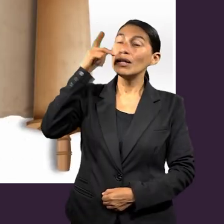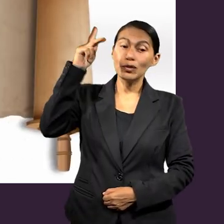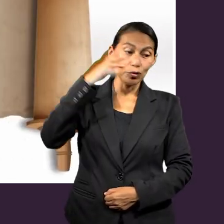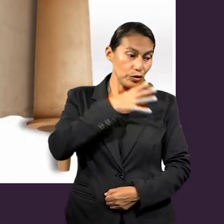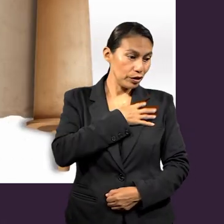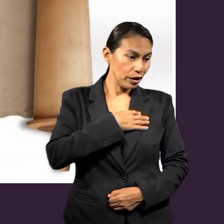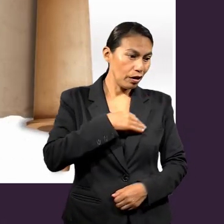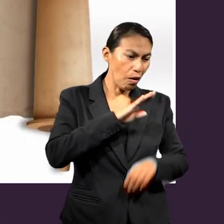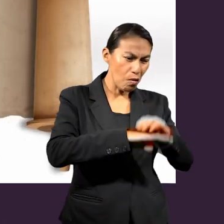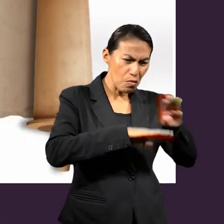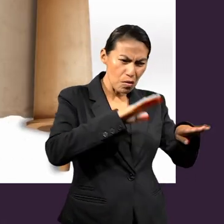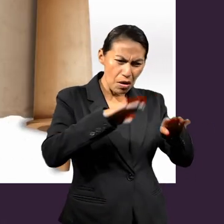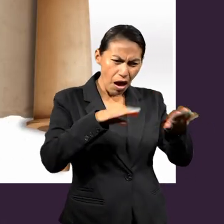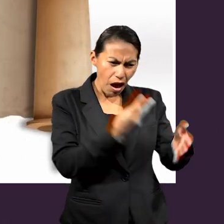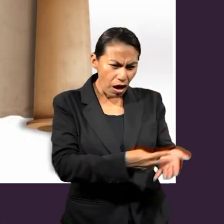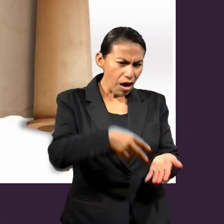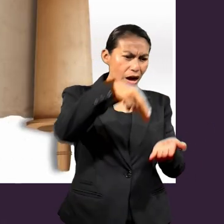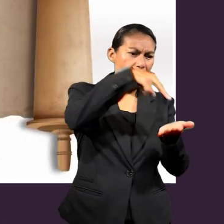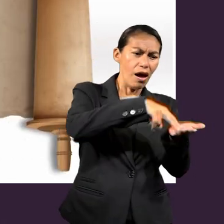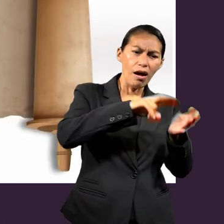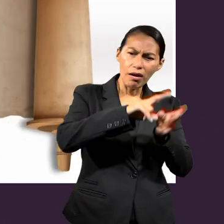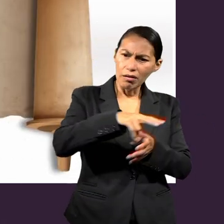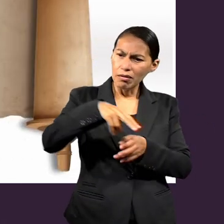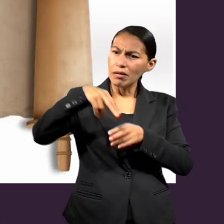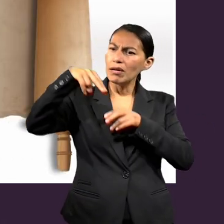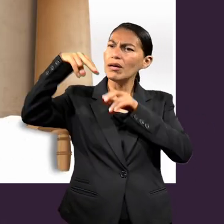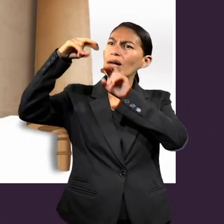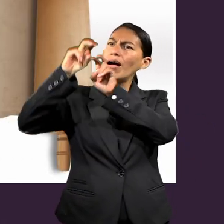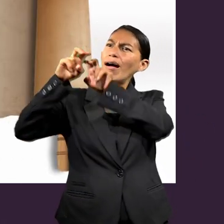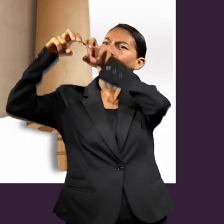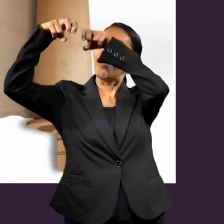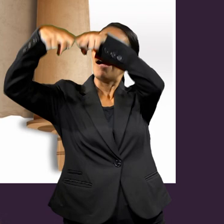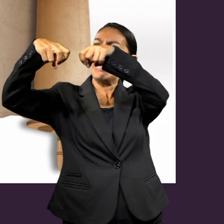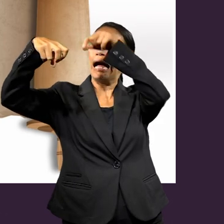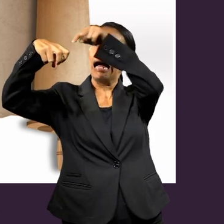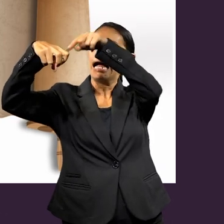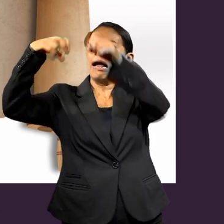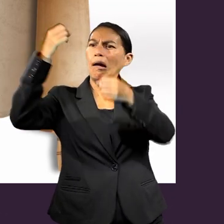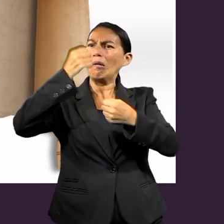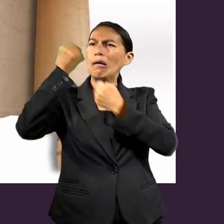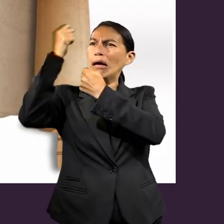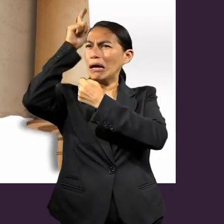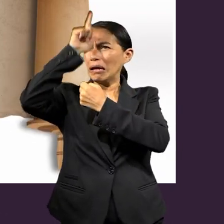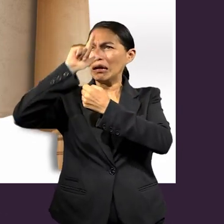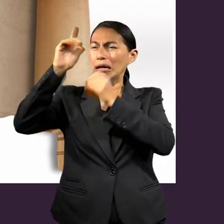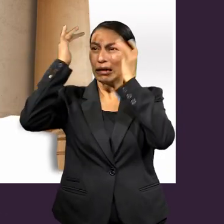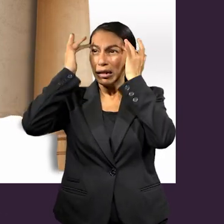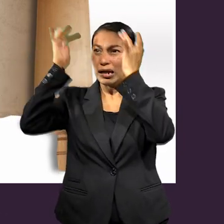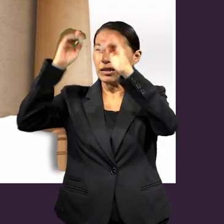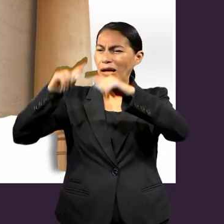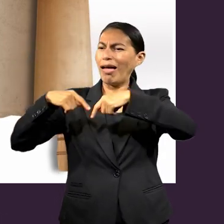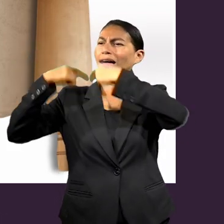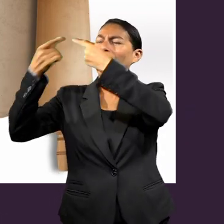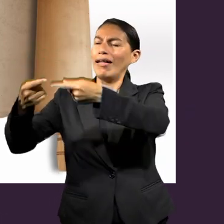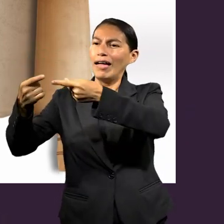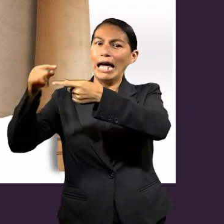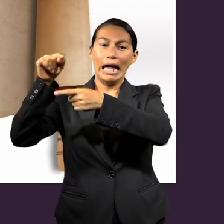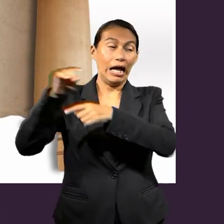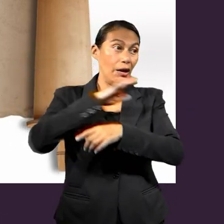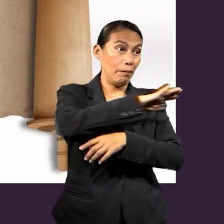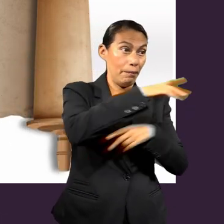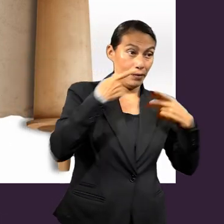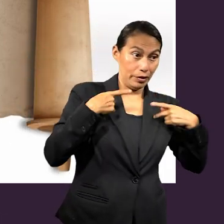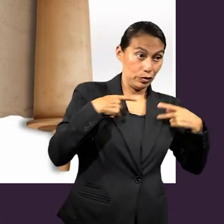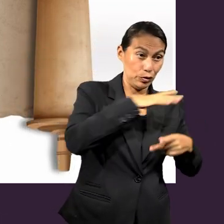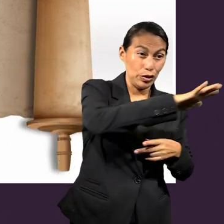Mediante el Espíritu Santo, los creyentes pueden conocer la incomparable grandeza de su poder hacia los que creemos, según